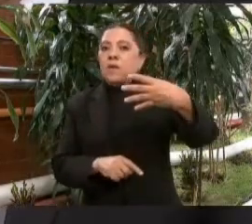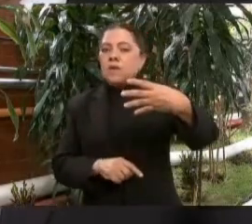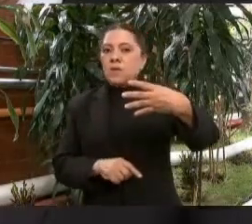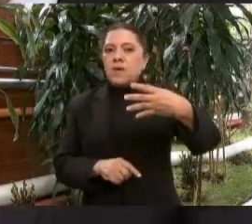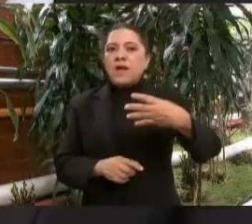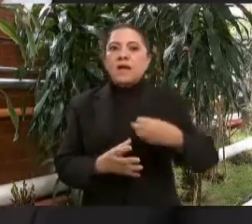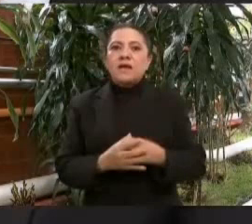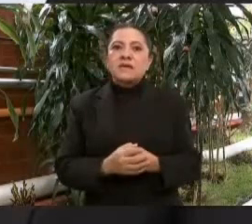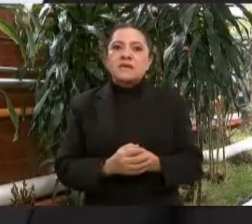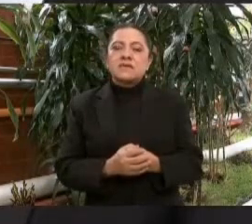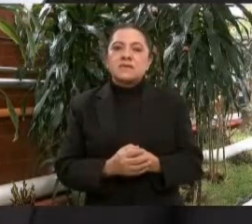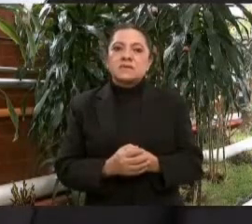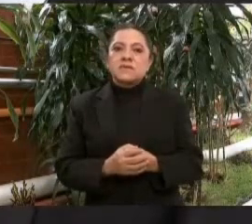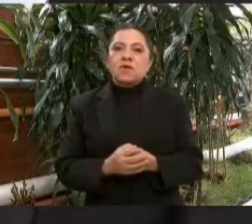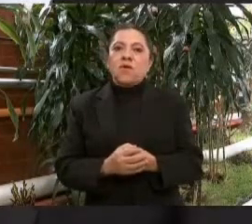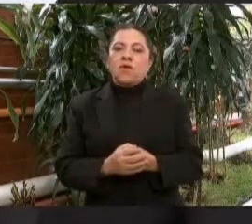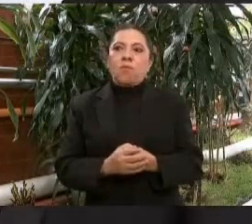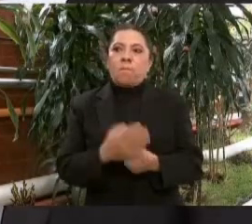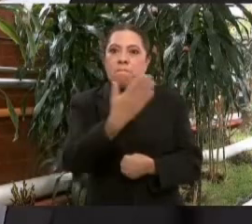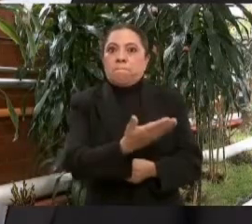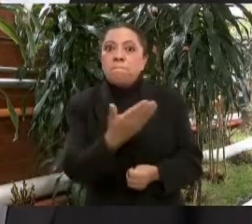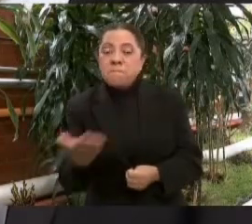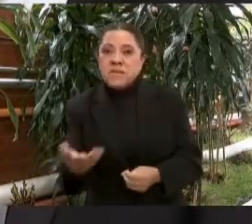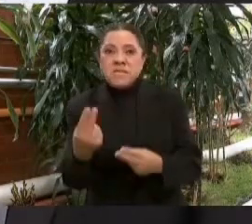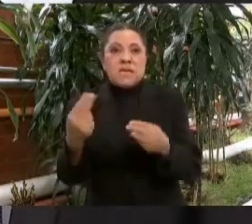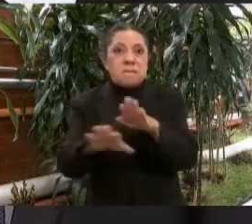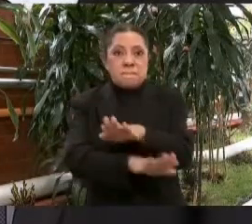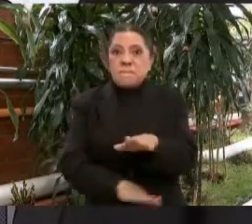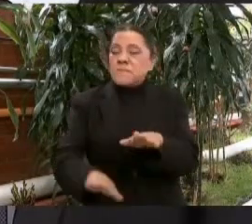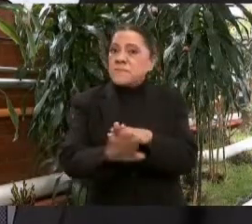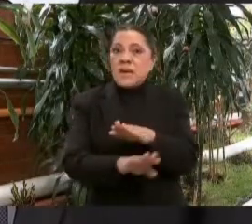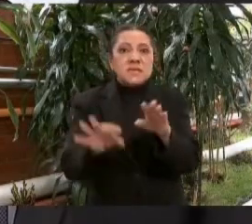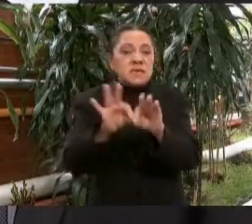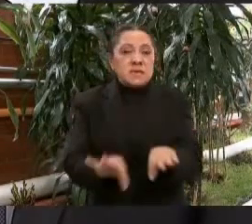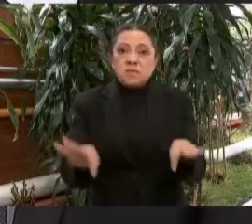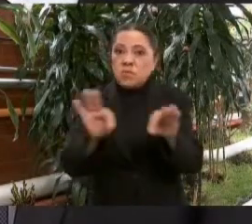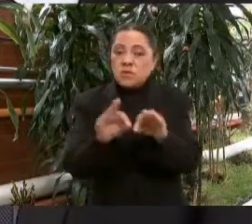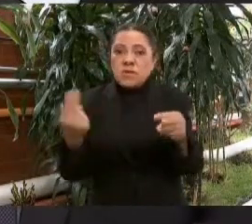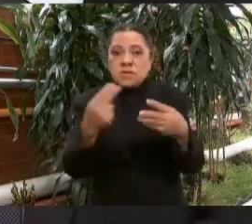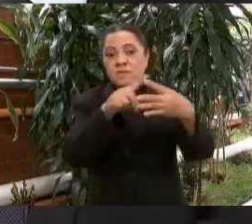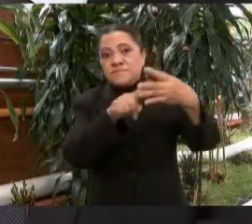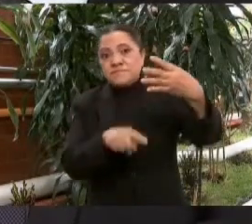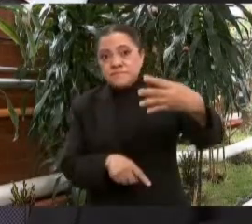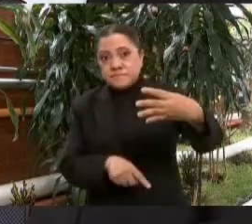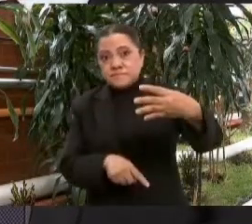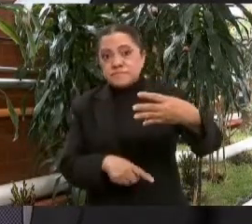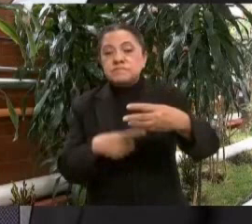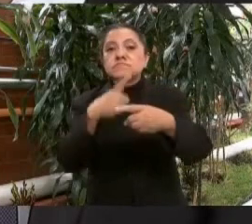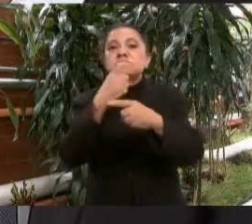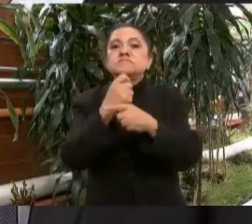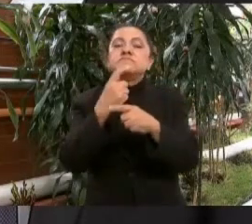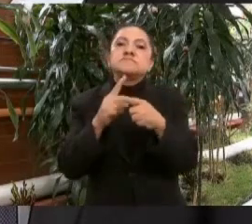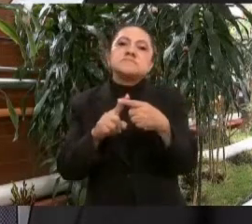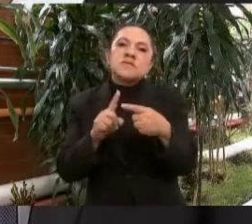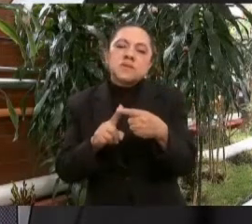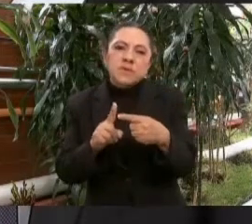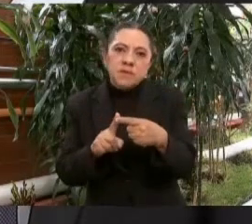demandas básicas. Primero, que no faltaran los medicamentos.